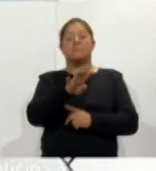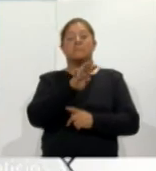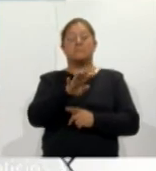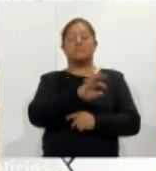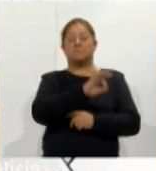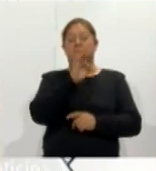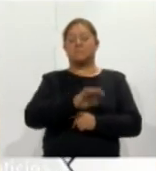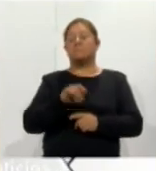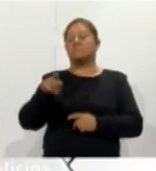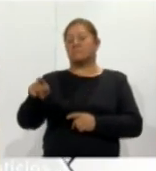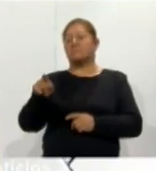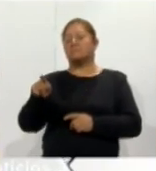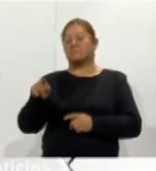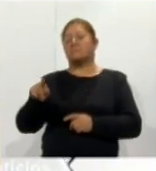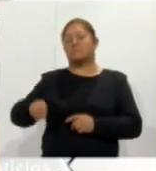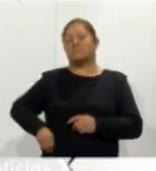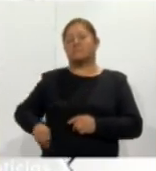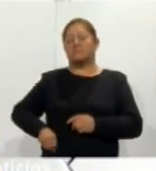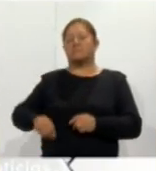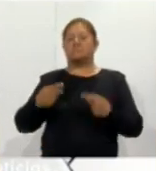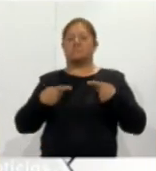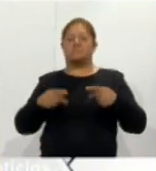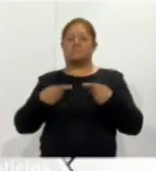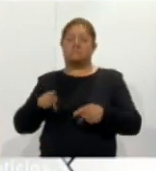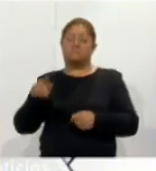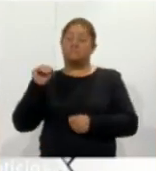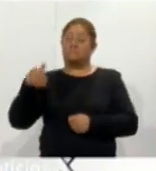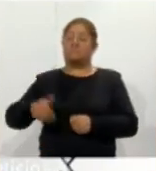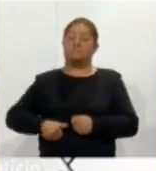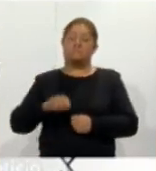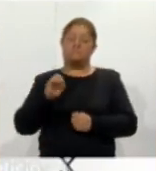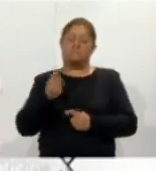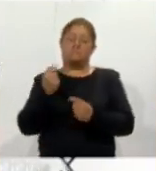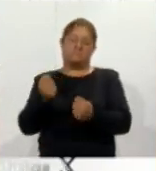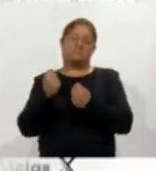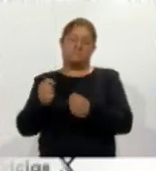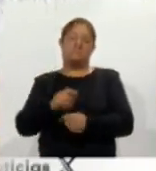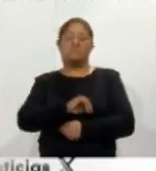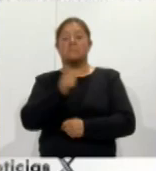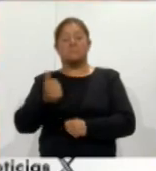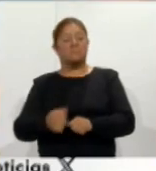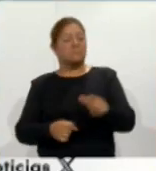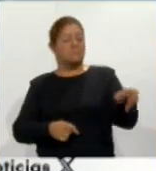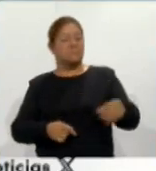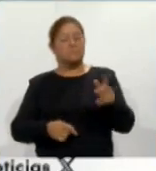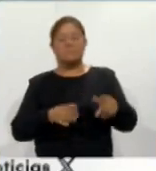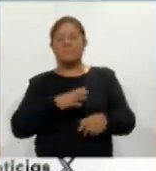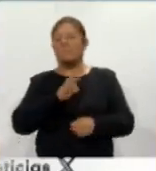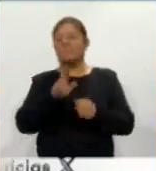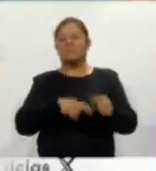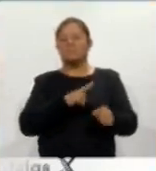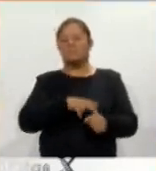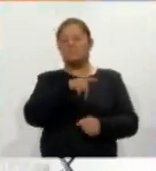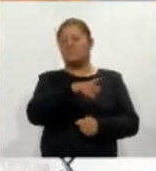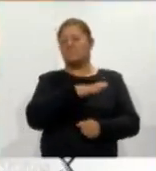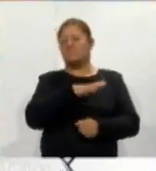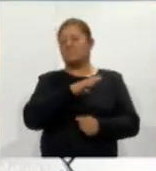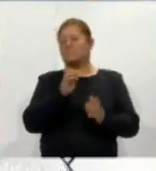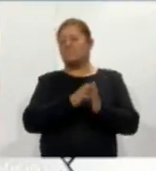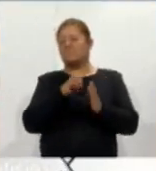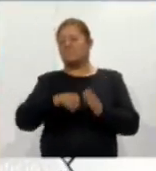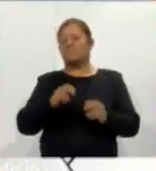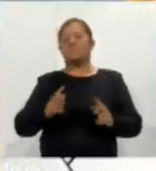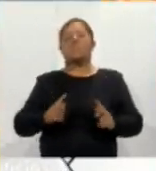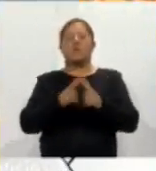ocasionados por actividades humanas accidentes o negligencias El resto tienen como causa algunos fenómenos naturales entre los que destacan las